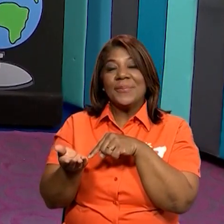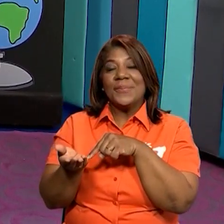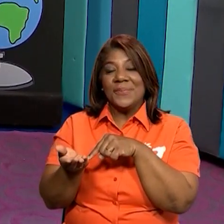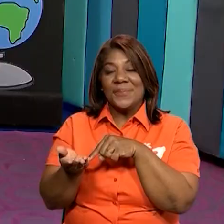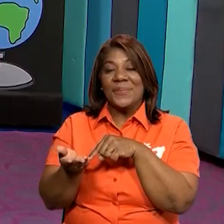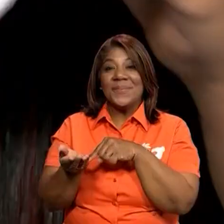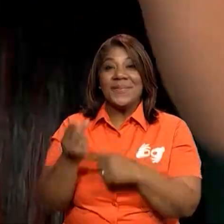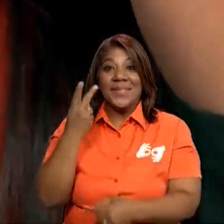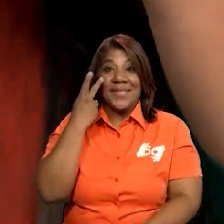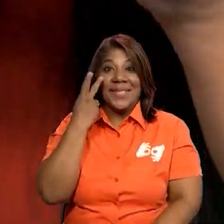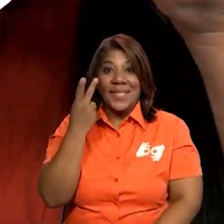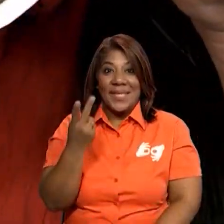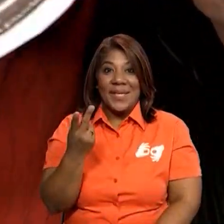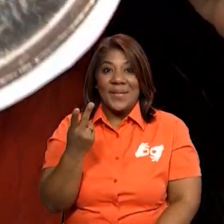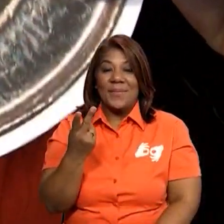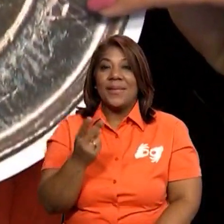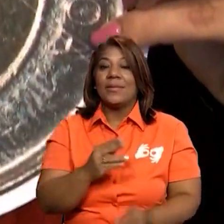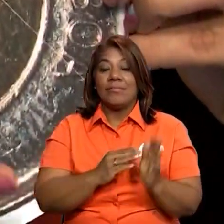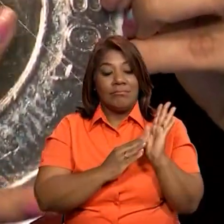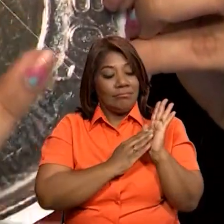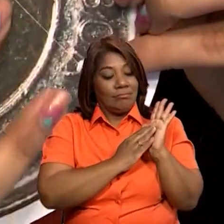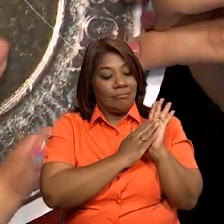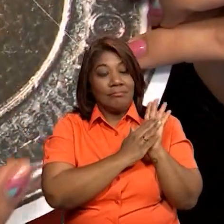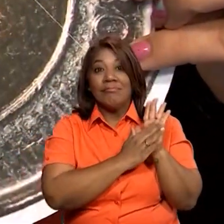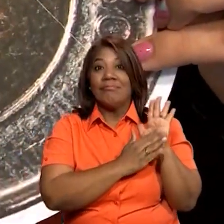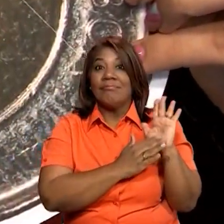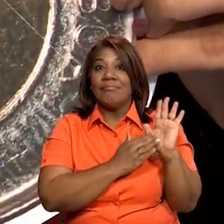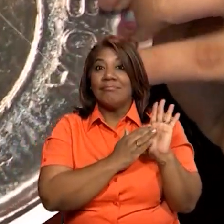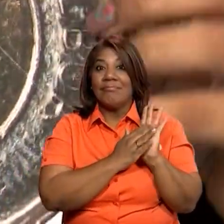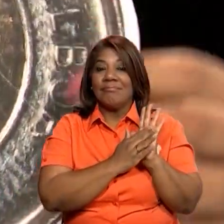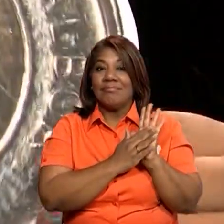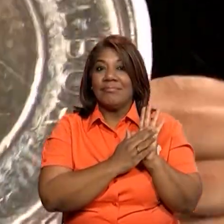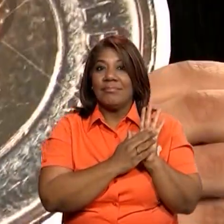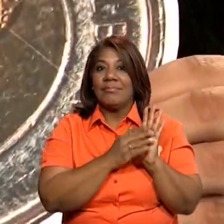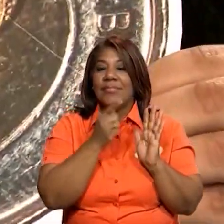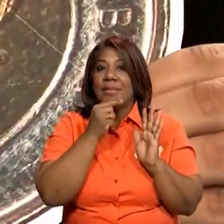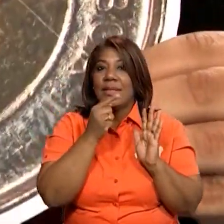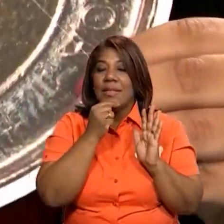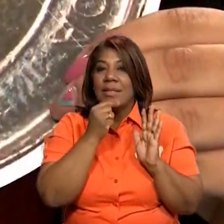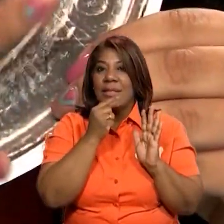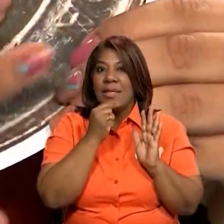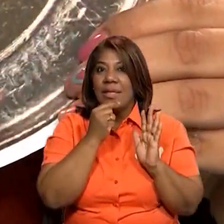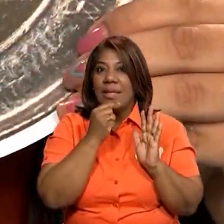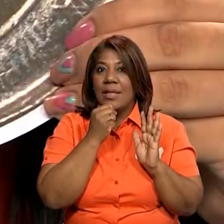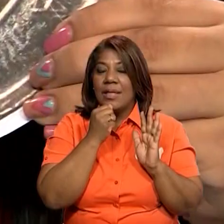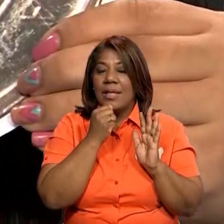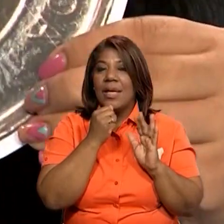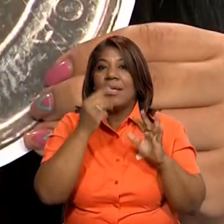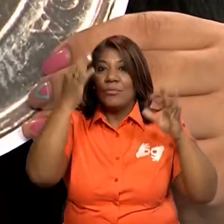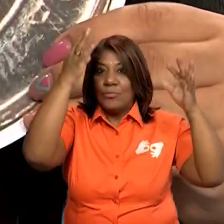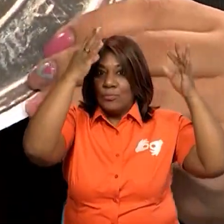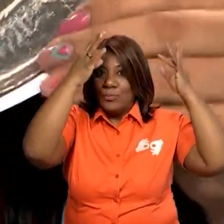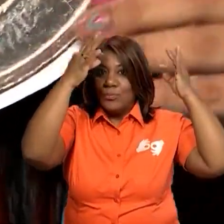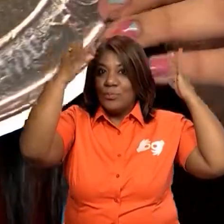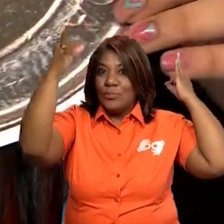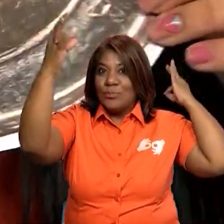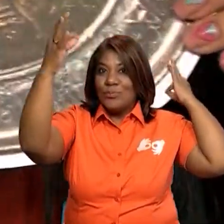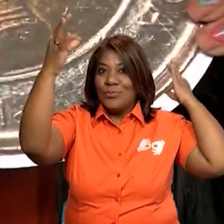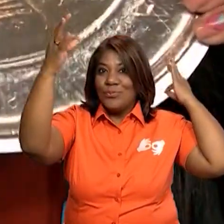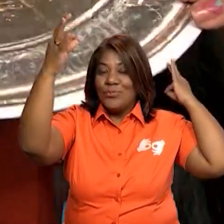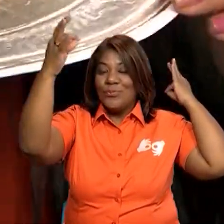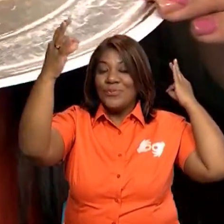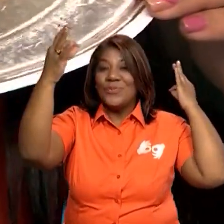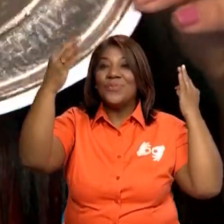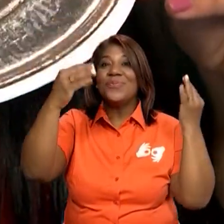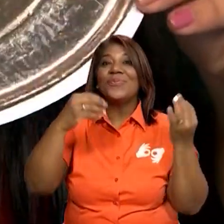encontramos aquí. En el centro tiene la imagen de Vasco Núñez de Balboa. Por eso se llama